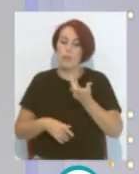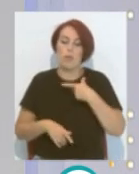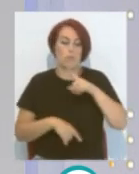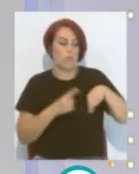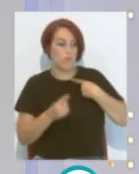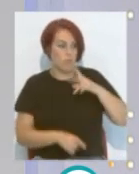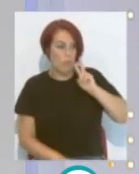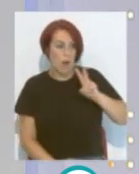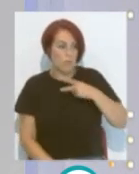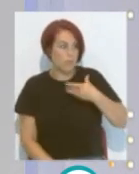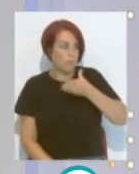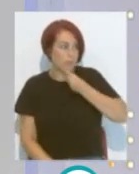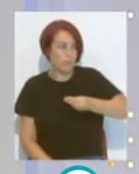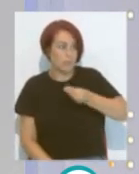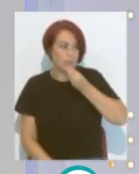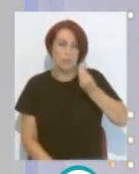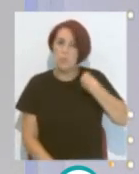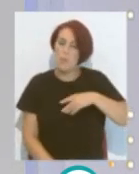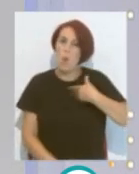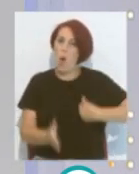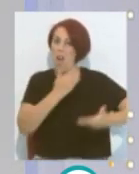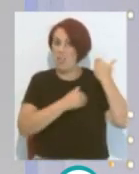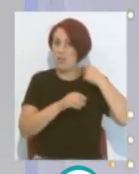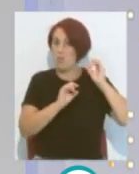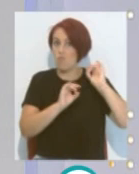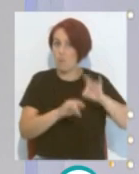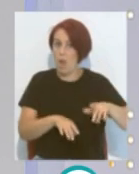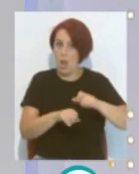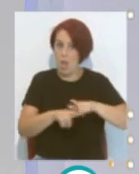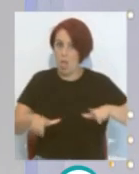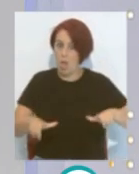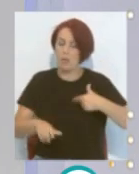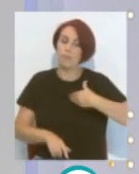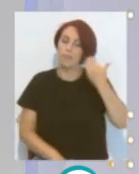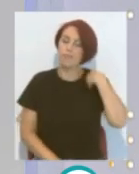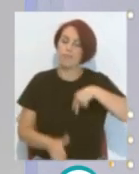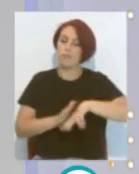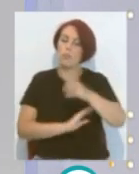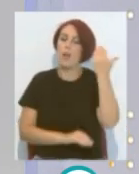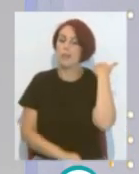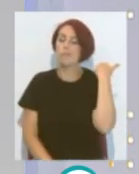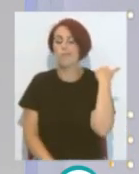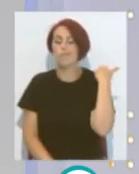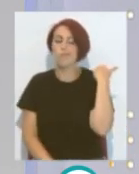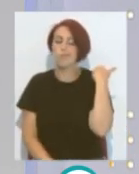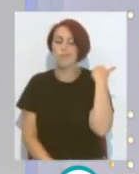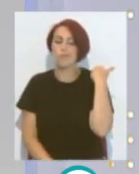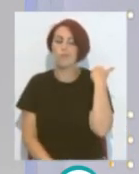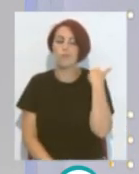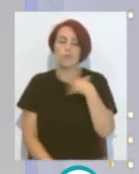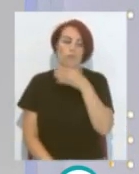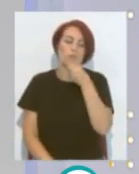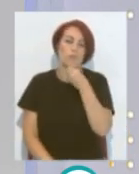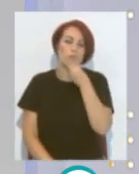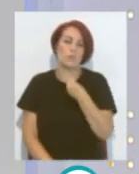espectáculo Que antaño se daba sobre el terreno de juego Creo que antes, el fútbol de antes sí era más espectacular A mí